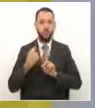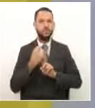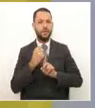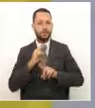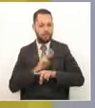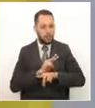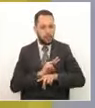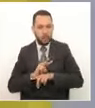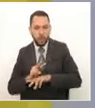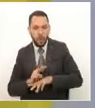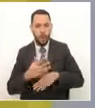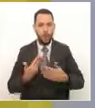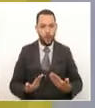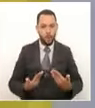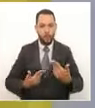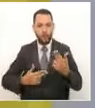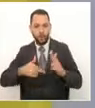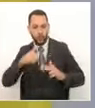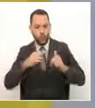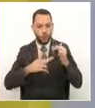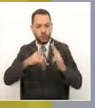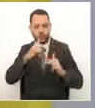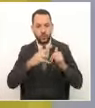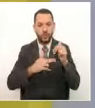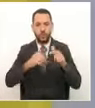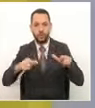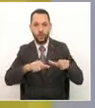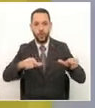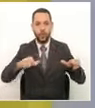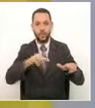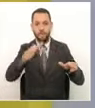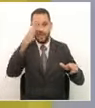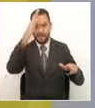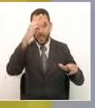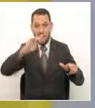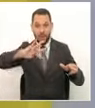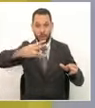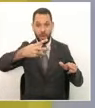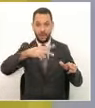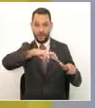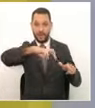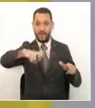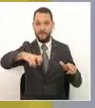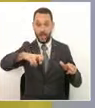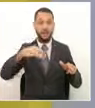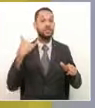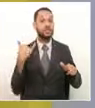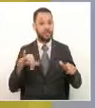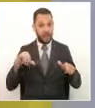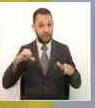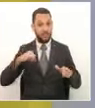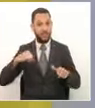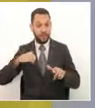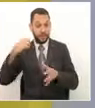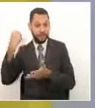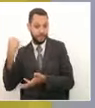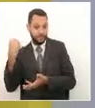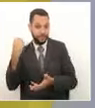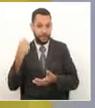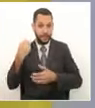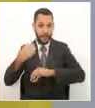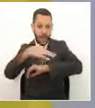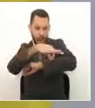la construcción de un hospital de cuarto nivel para el departamento. Ya existen los recursos para los estudios de